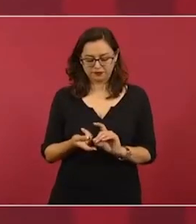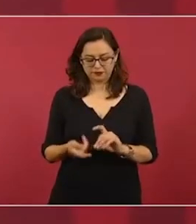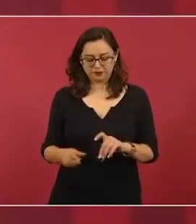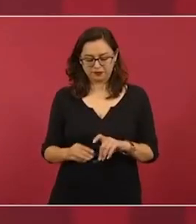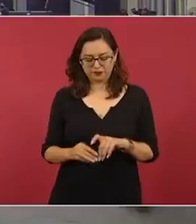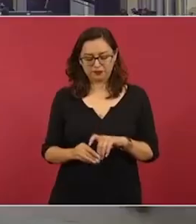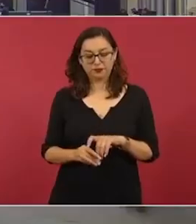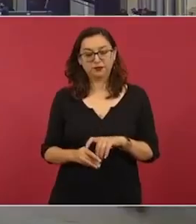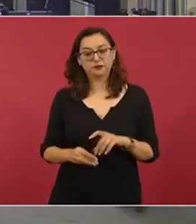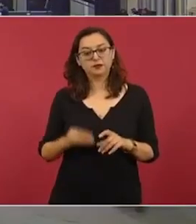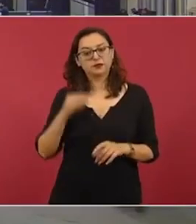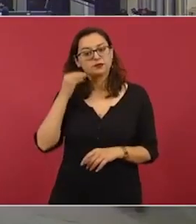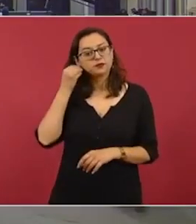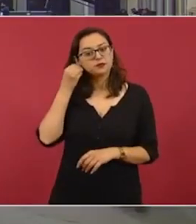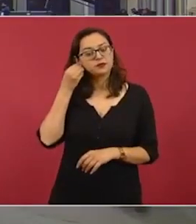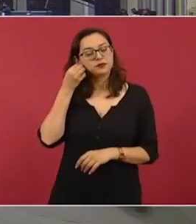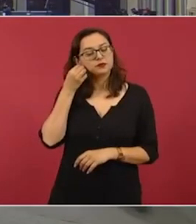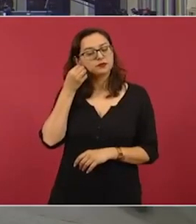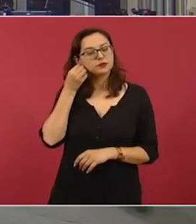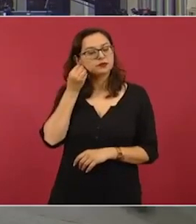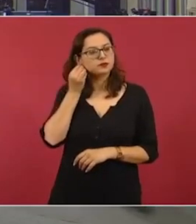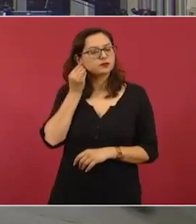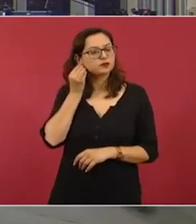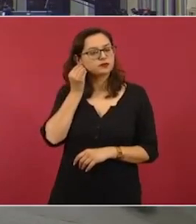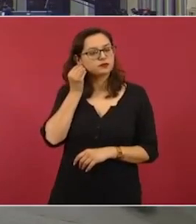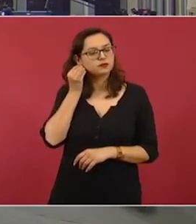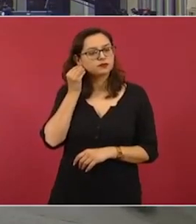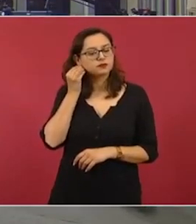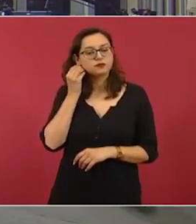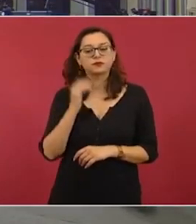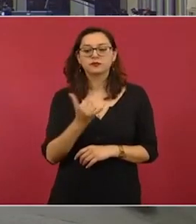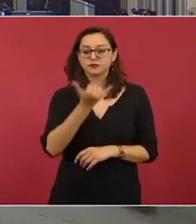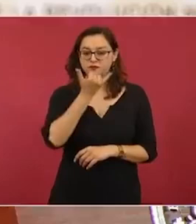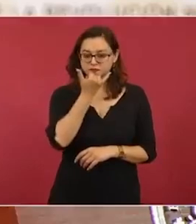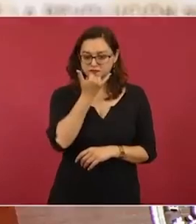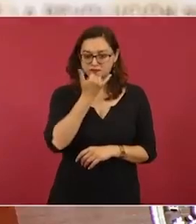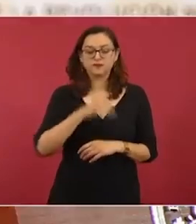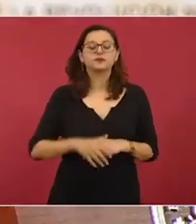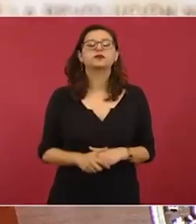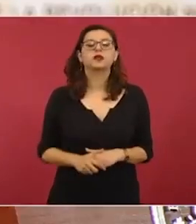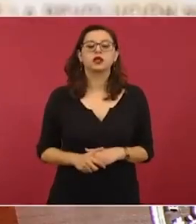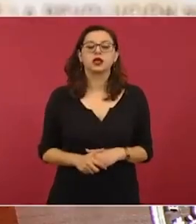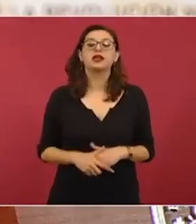zigzag,